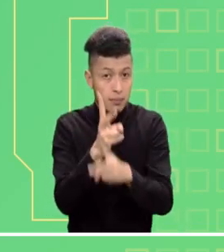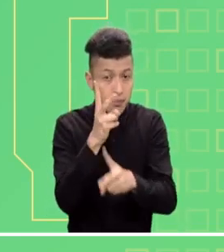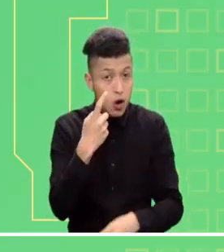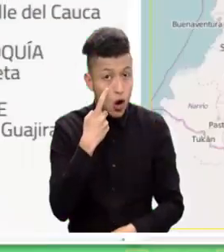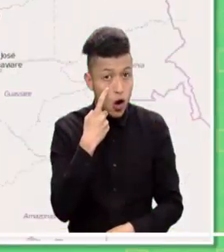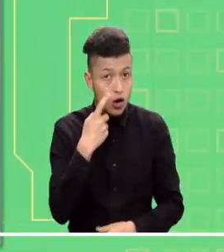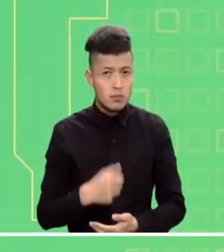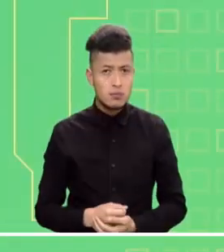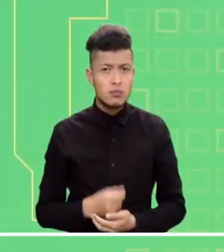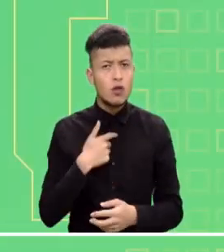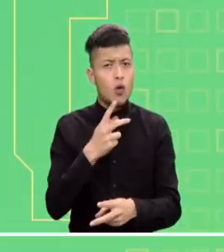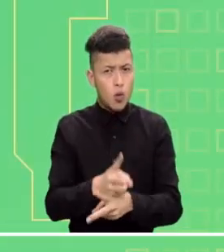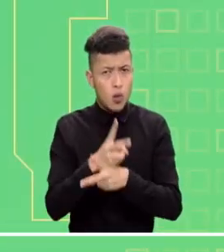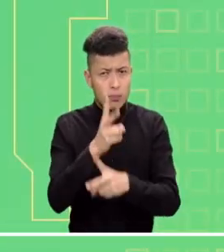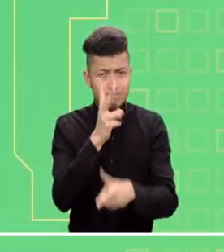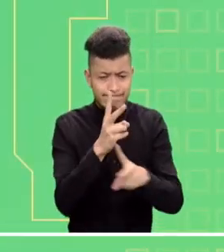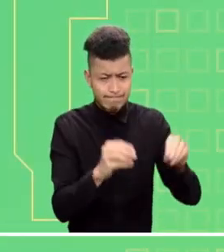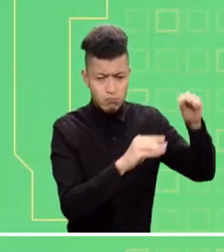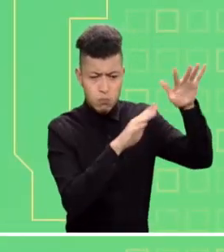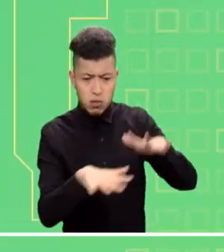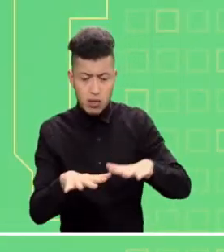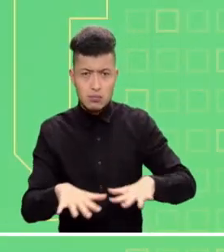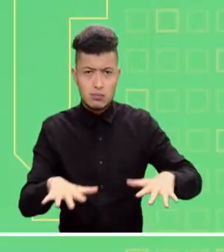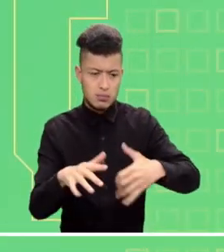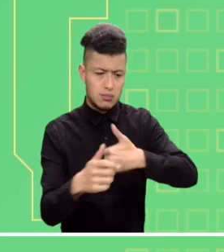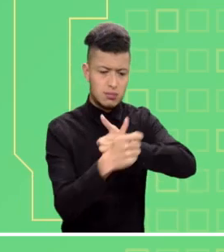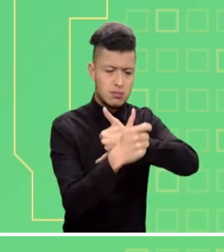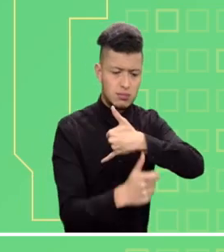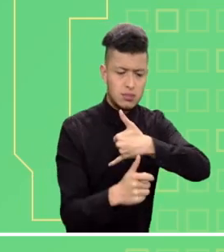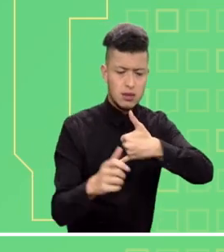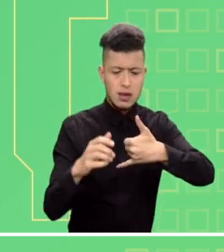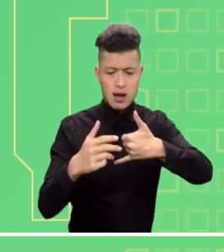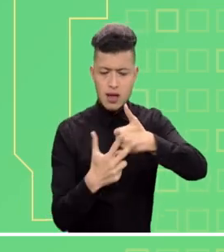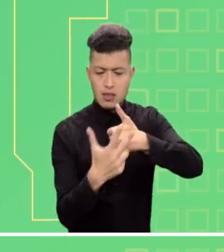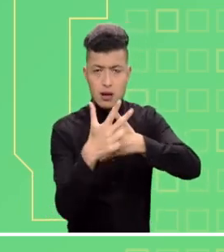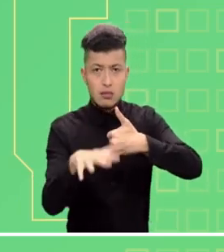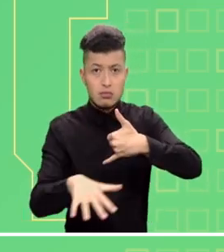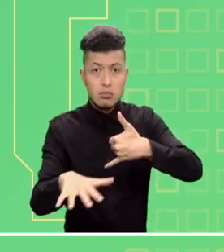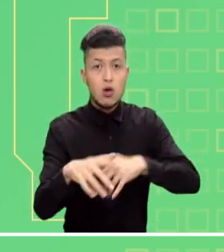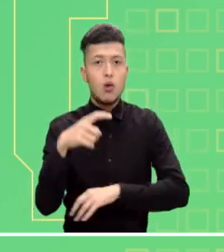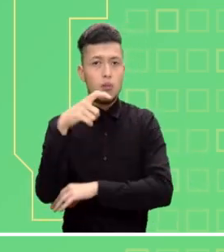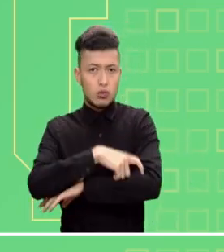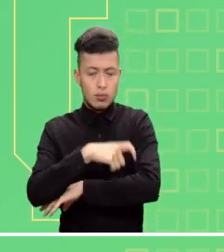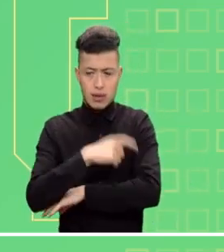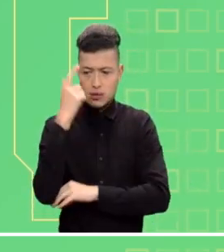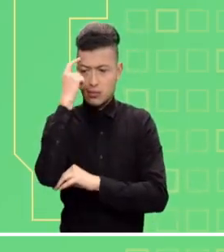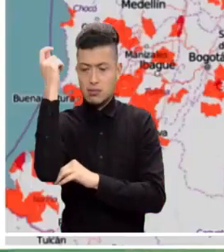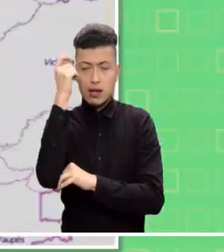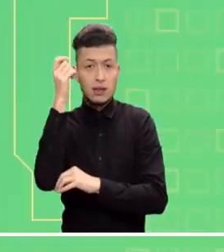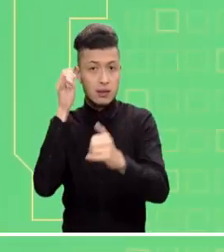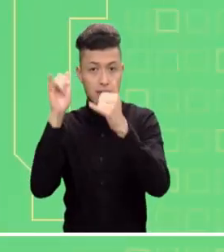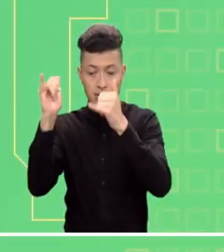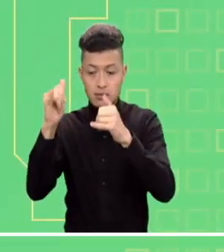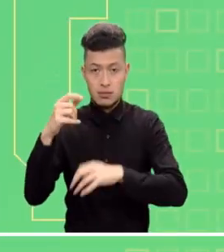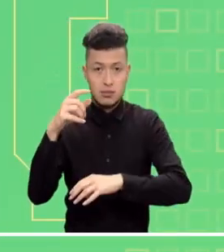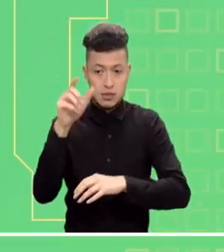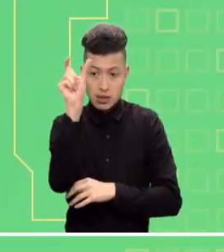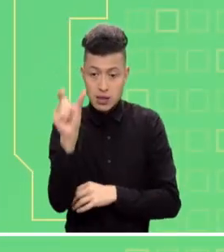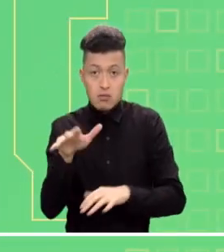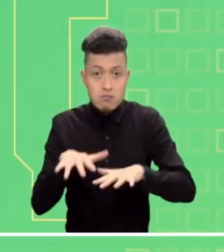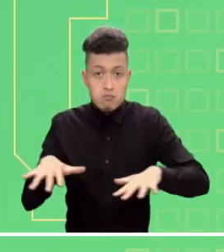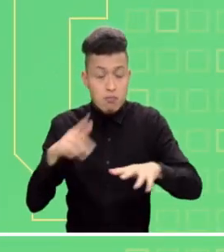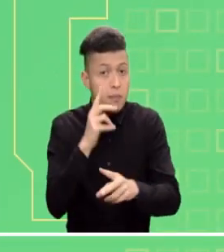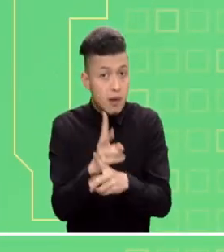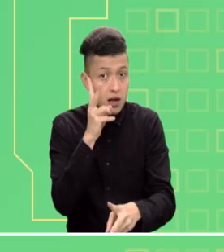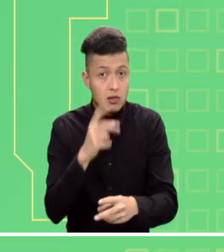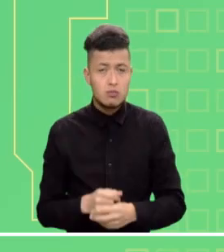Alerta naranja por probables incendios en Valle del Cauca, Meta y La Guajira. Alerta naranja por probabilidad de deslizamientos en la región pacífica